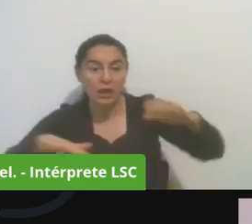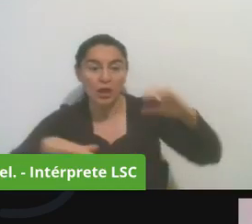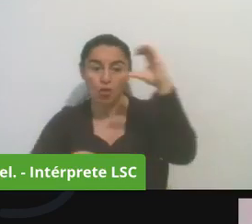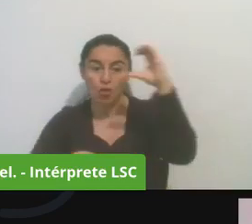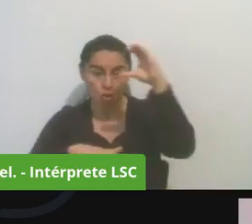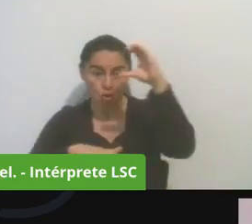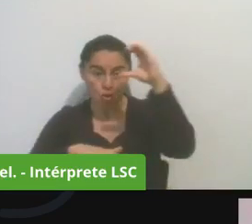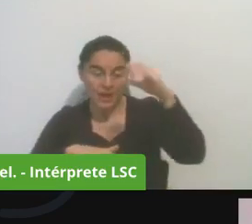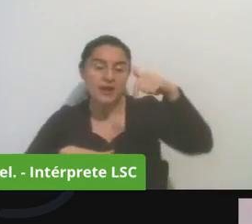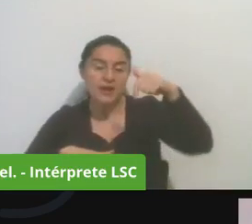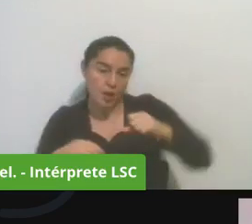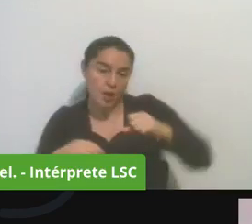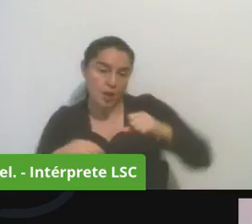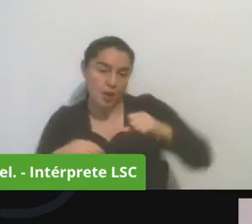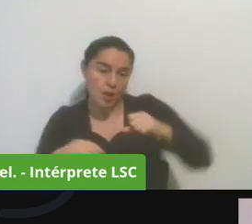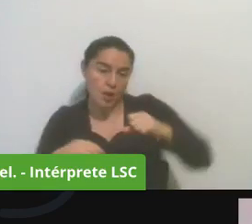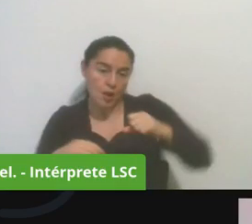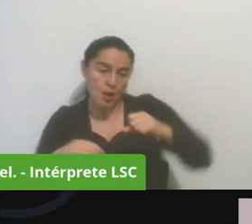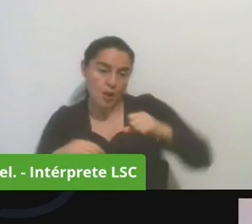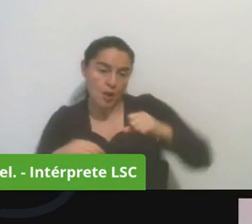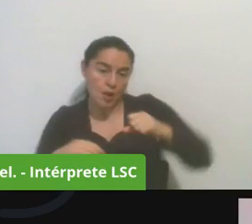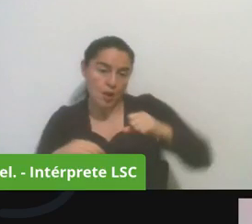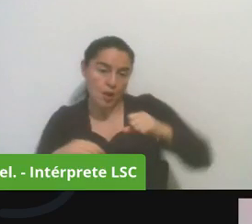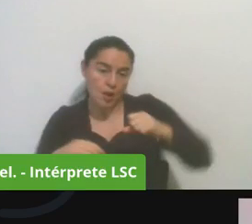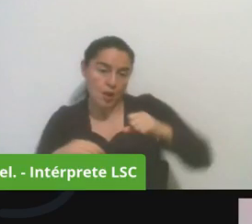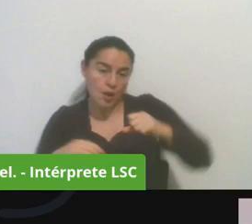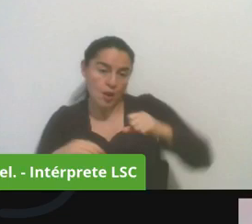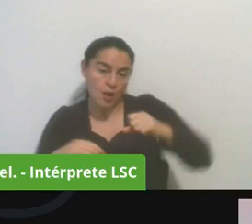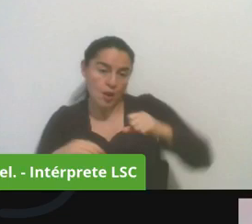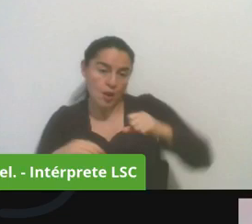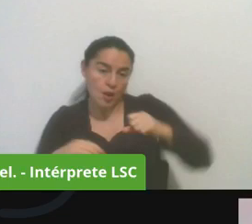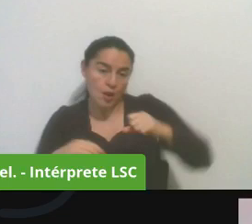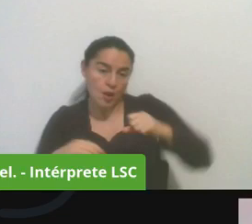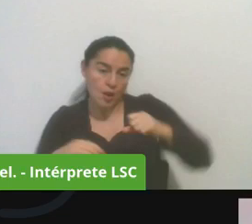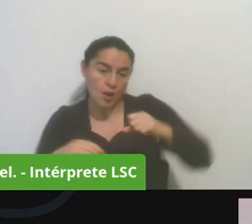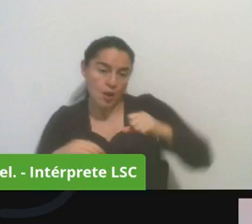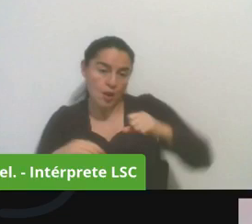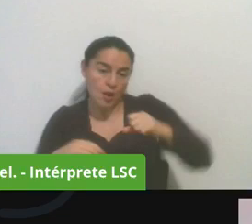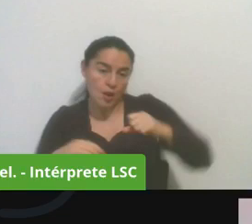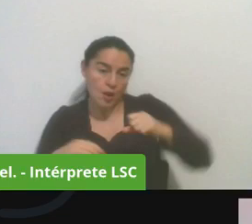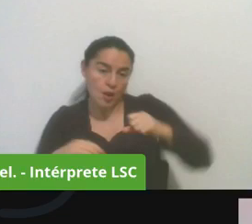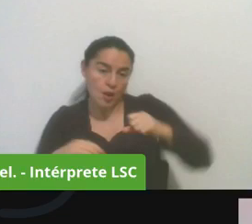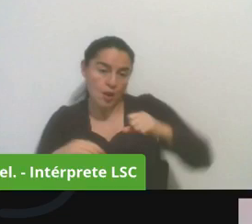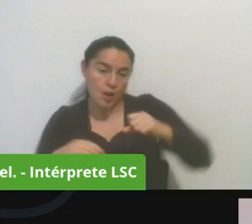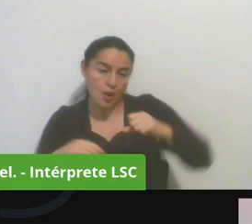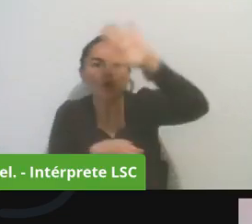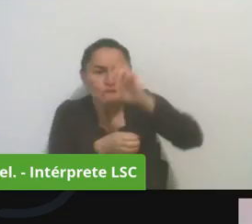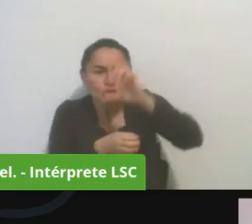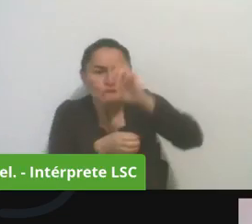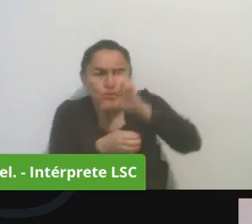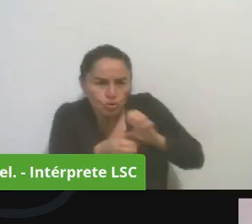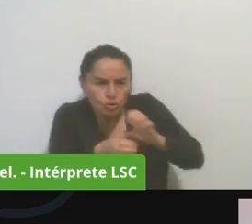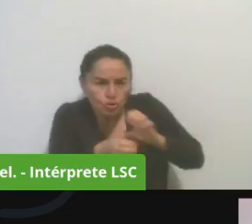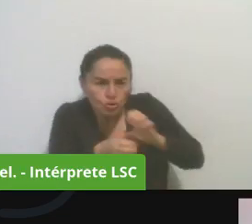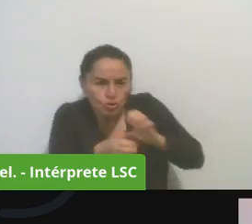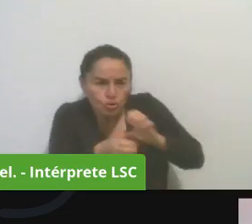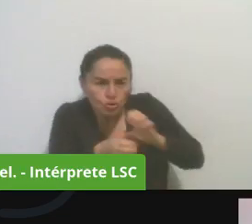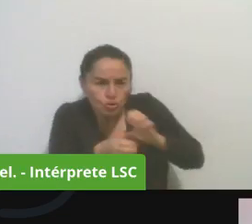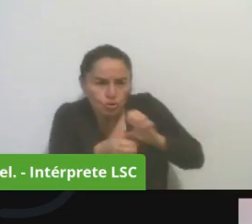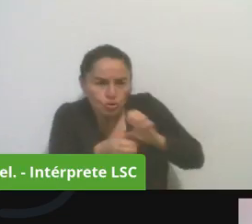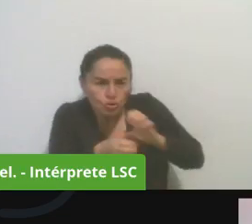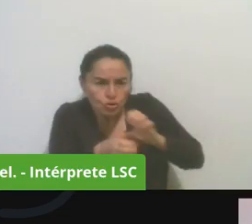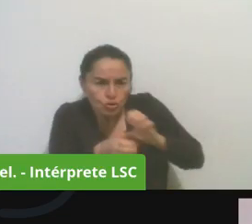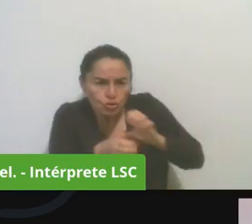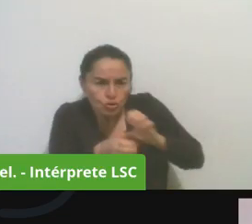esta participación con la moe que también es pilas con el voto pero un proceso de capacitación de formación que les vamos a ir contando que va a permitir que este sea